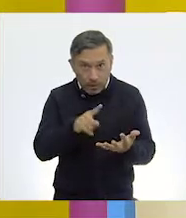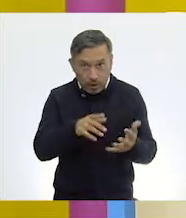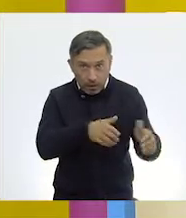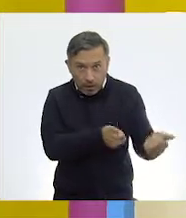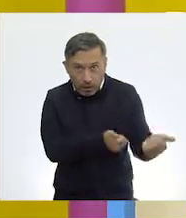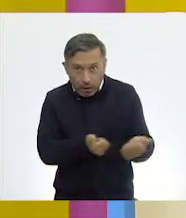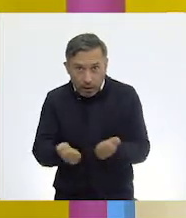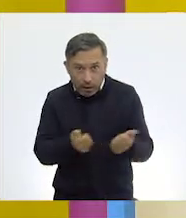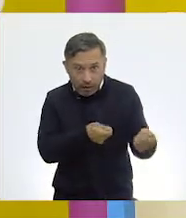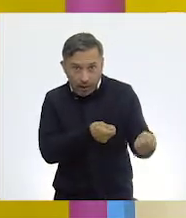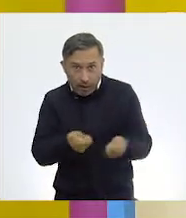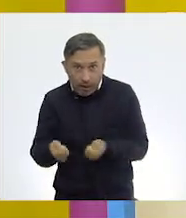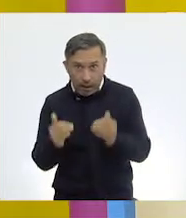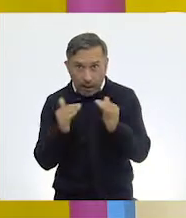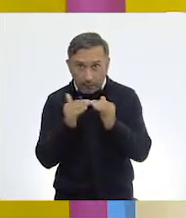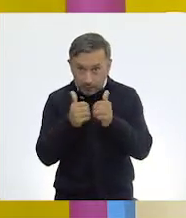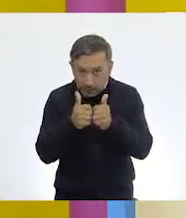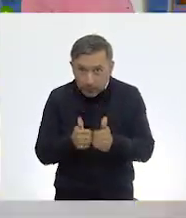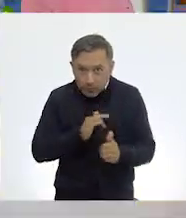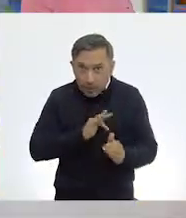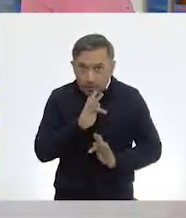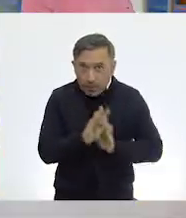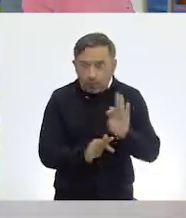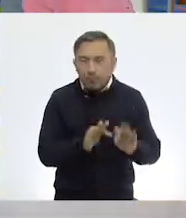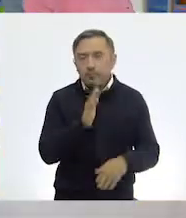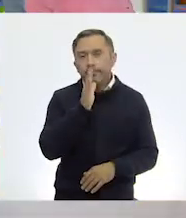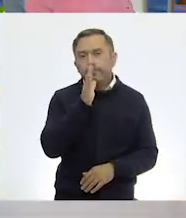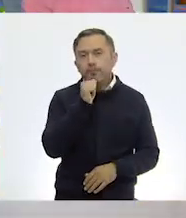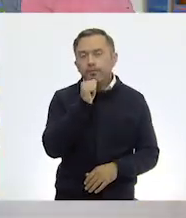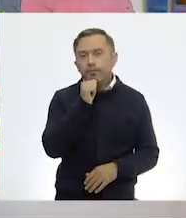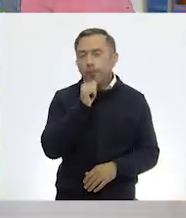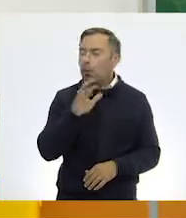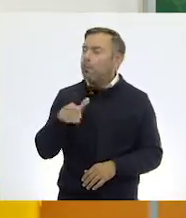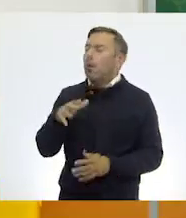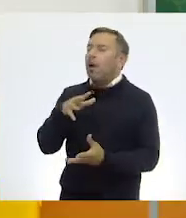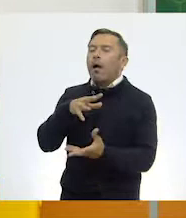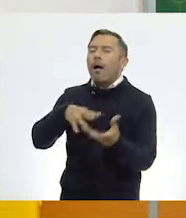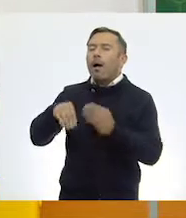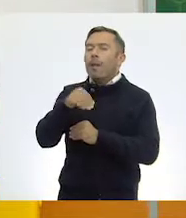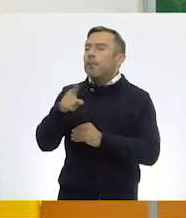el ser humano. ¿Ustedes creen que el perrito pueda causar algún peligro?